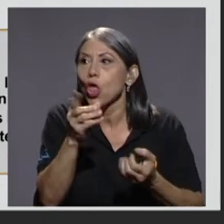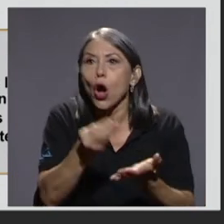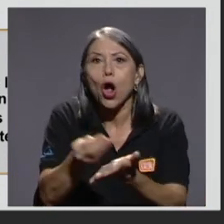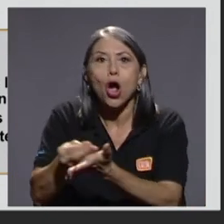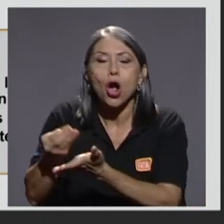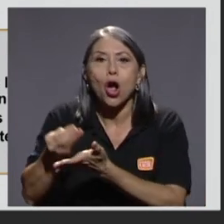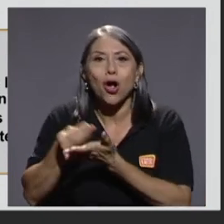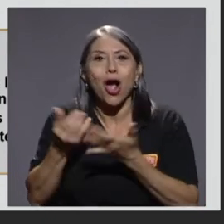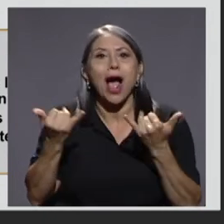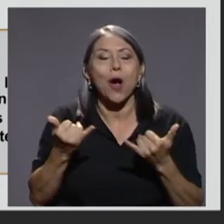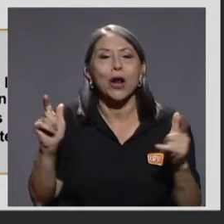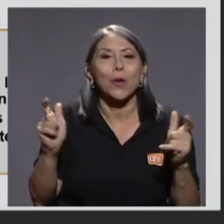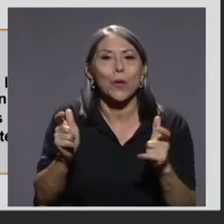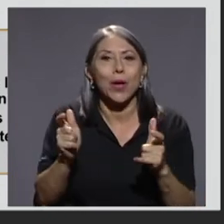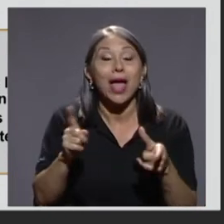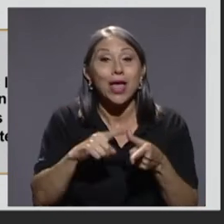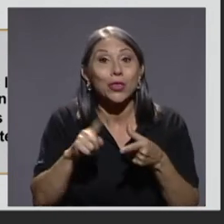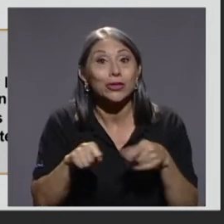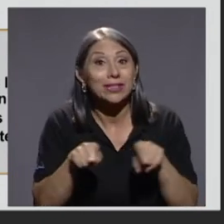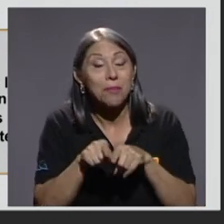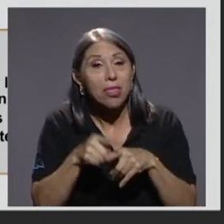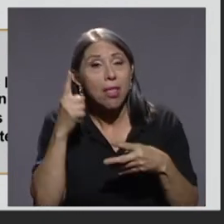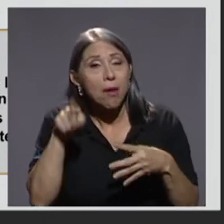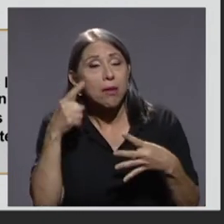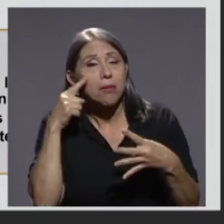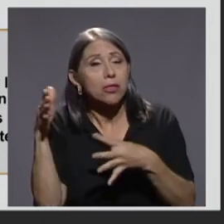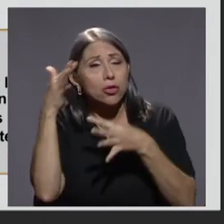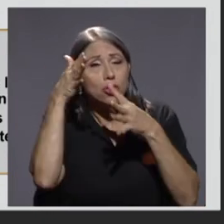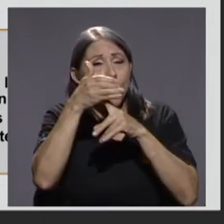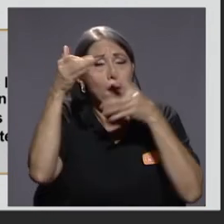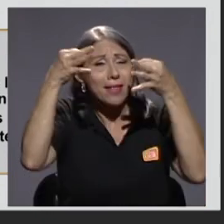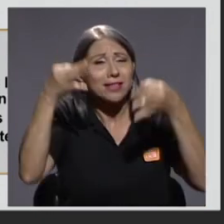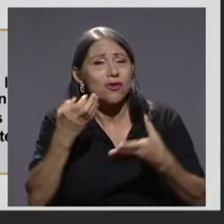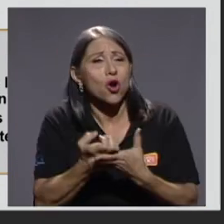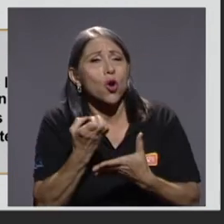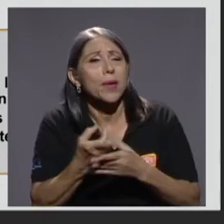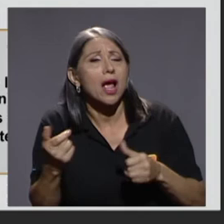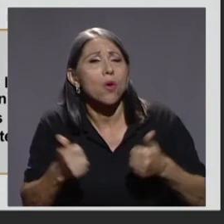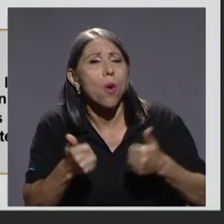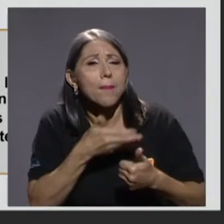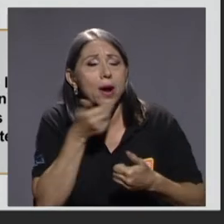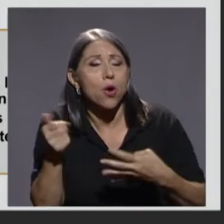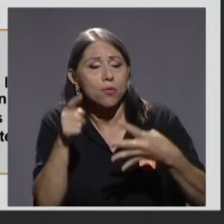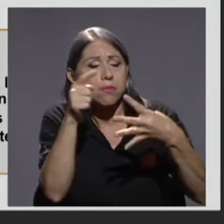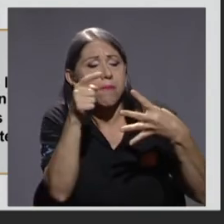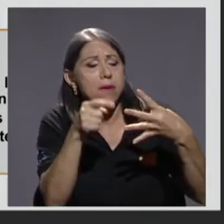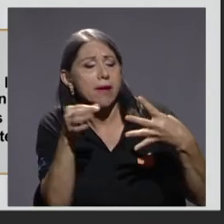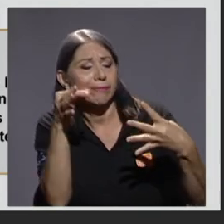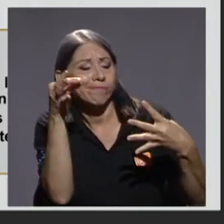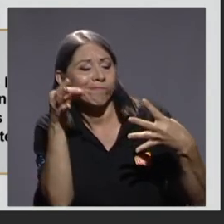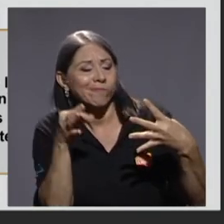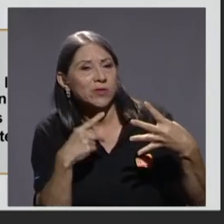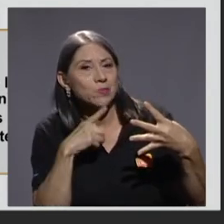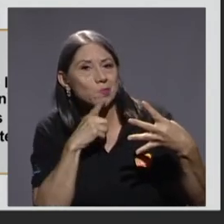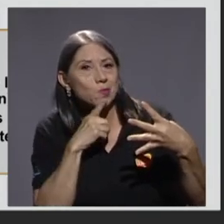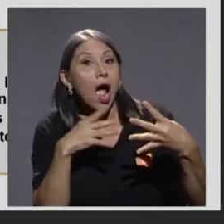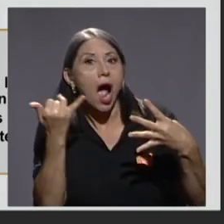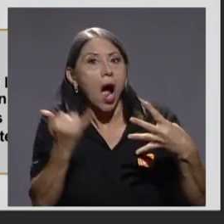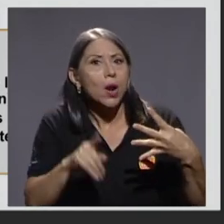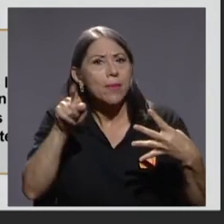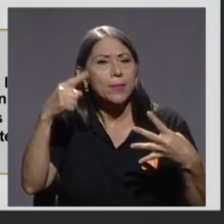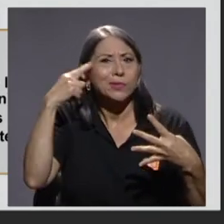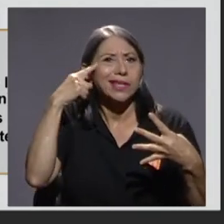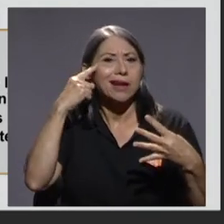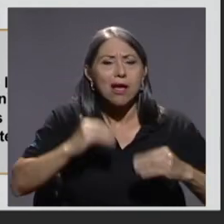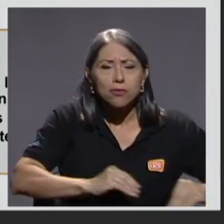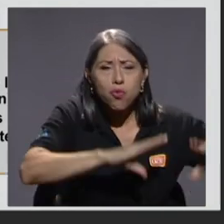costo de oportunidad que tiene que ver con la convivencia. Estamos conviviendo 24-7. Y convivir 24-7